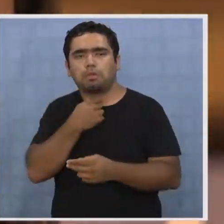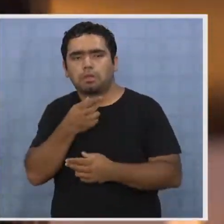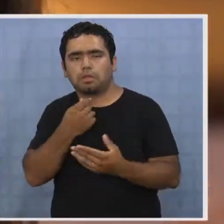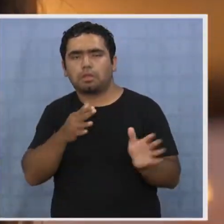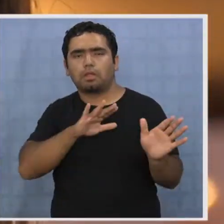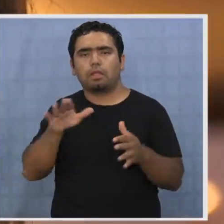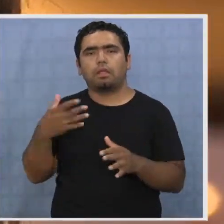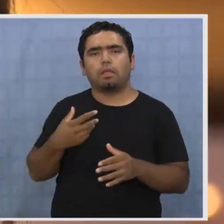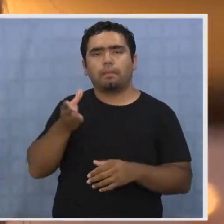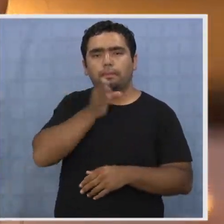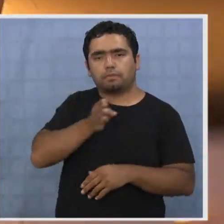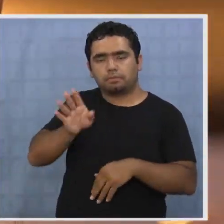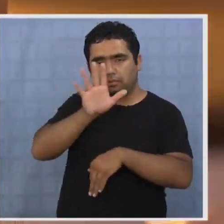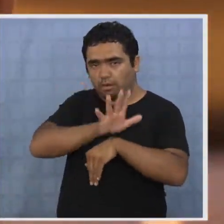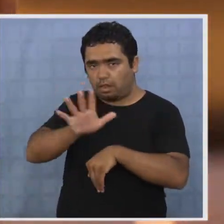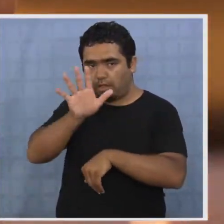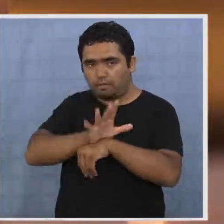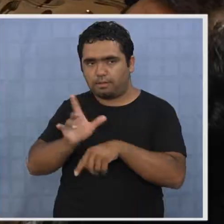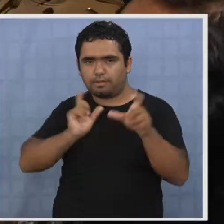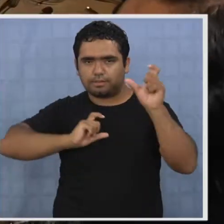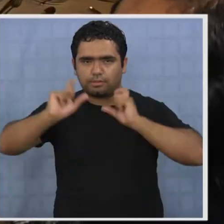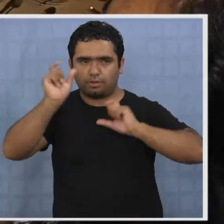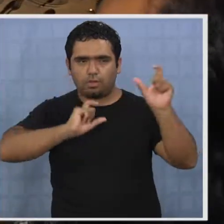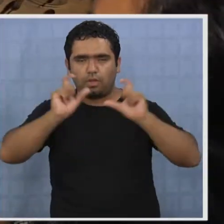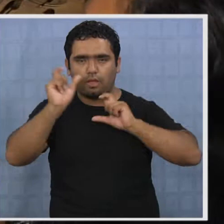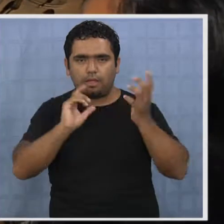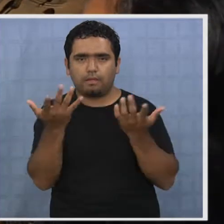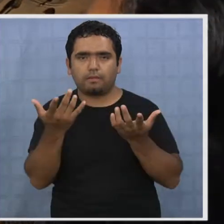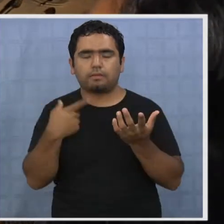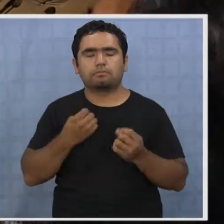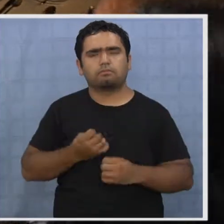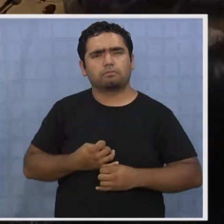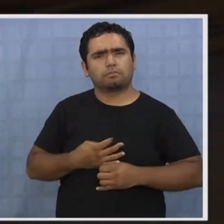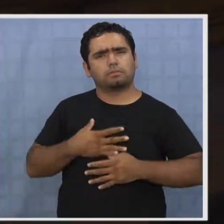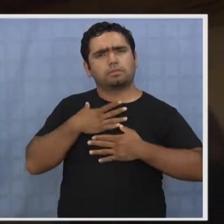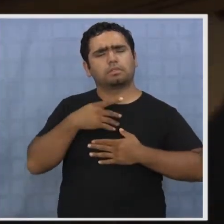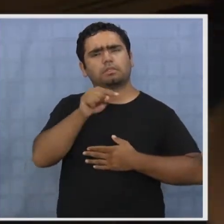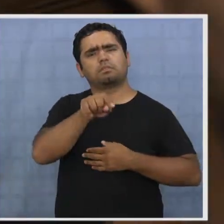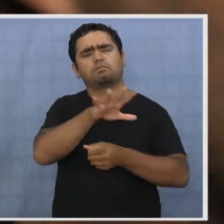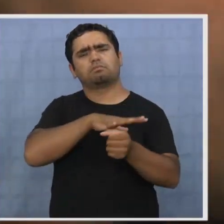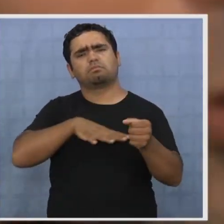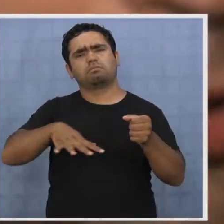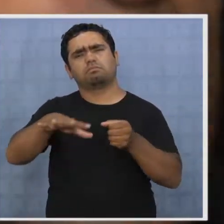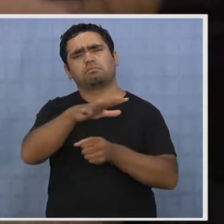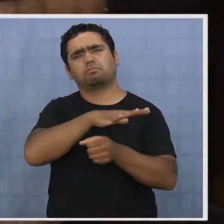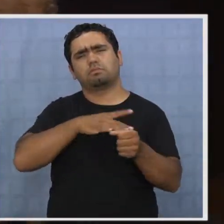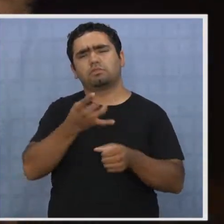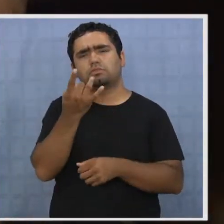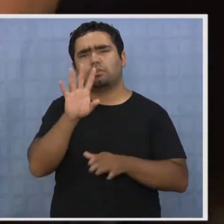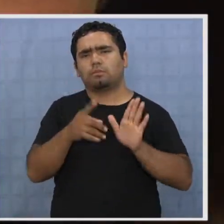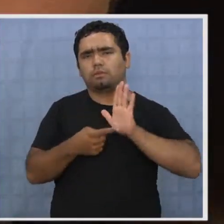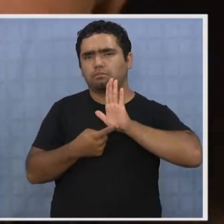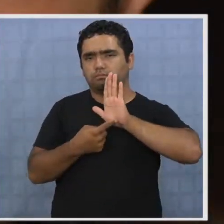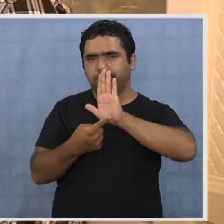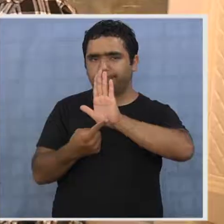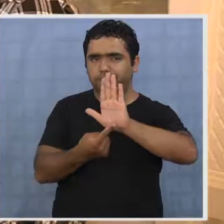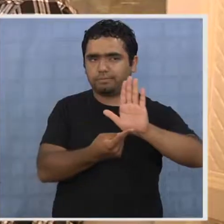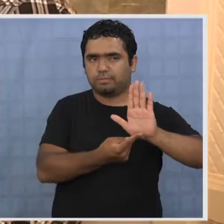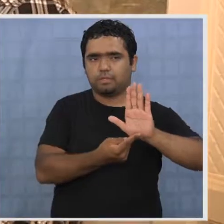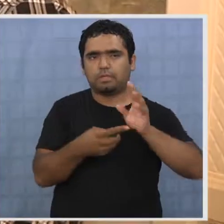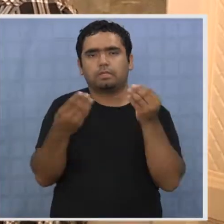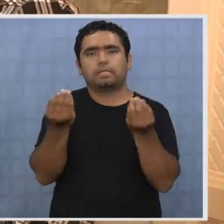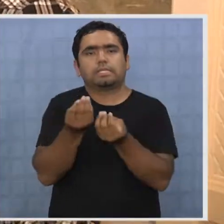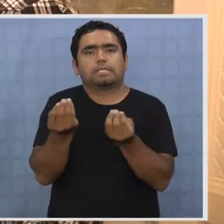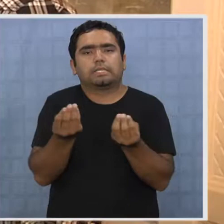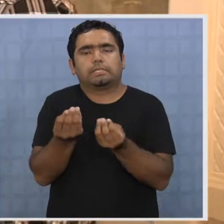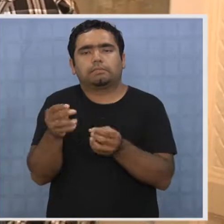ligados a la televisión y también al cine y al teatro, sienten que esta situación es solo un reflejo de lo que pasa en